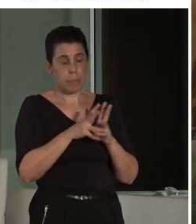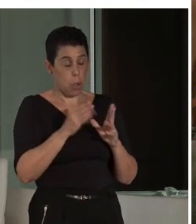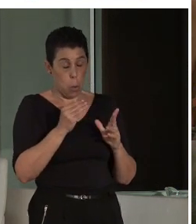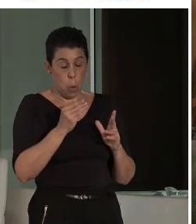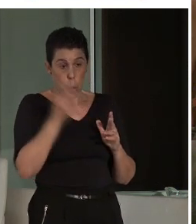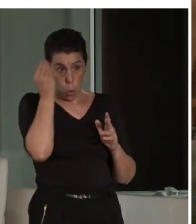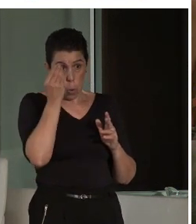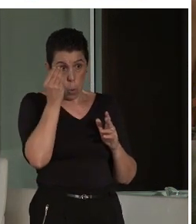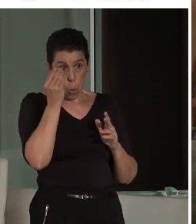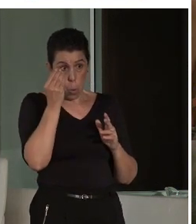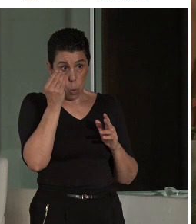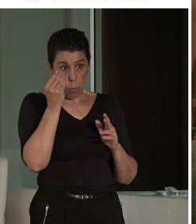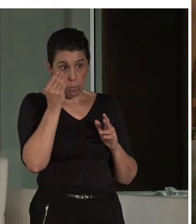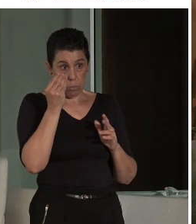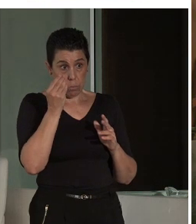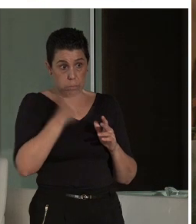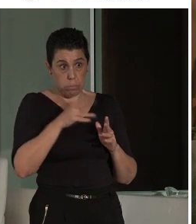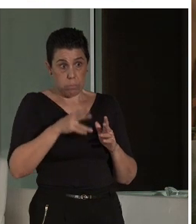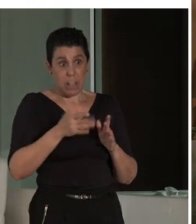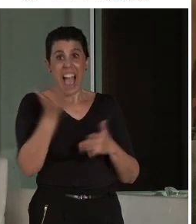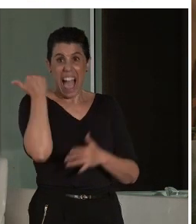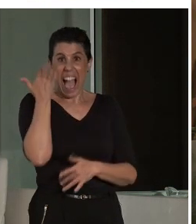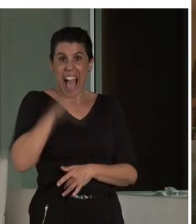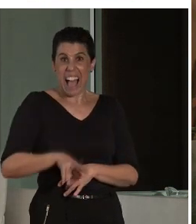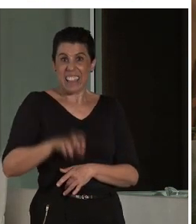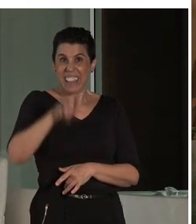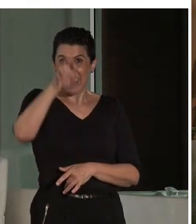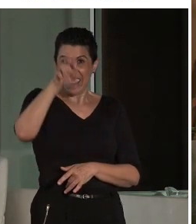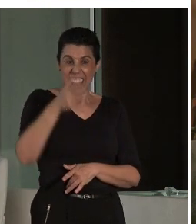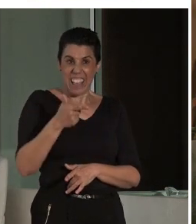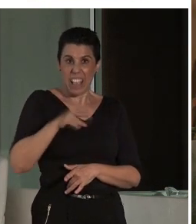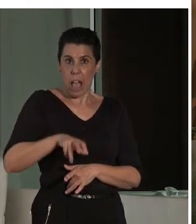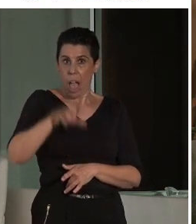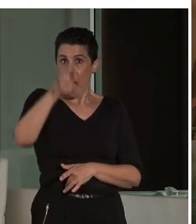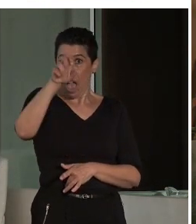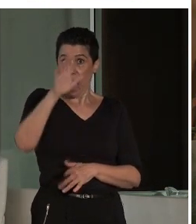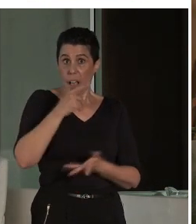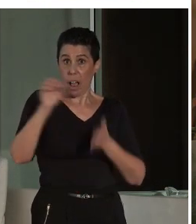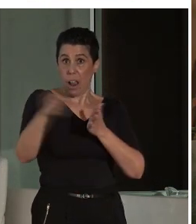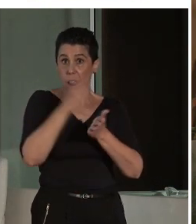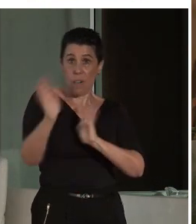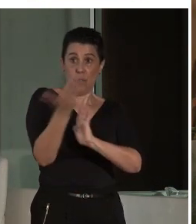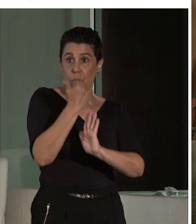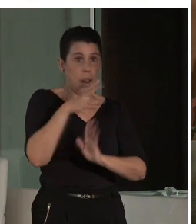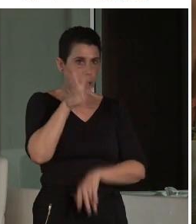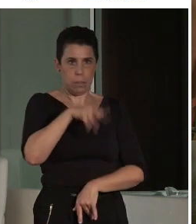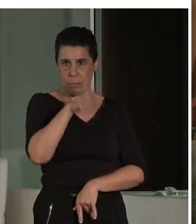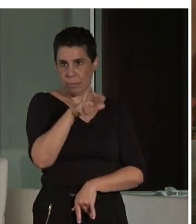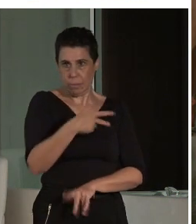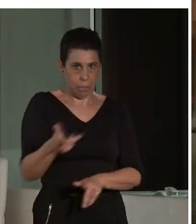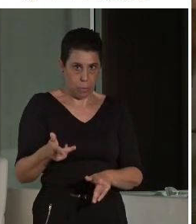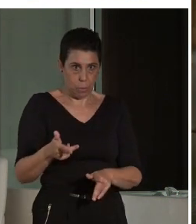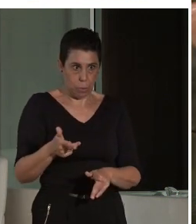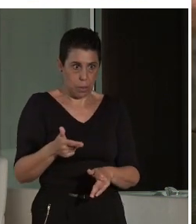que no hubiera escaleras para subir las personas que pueden subir. Andando. Entonces,